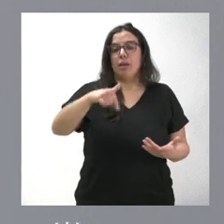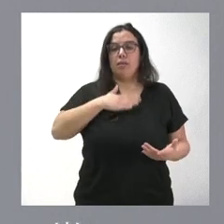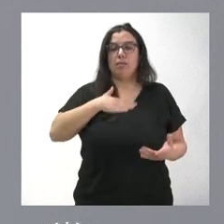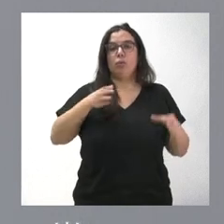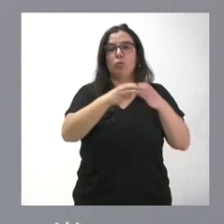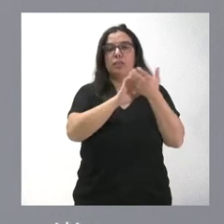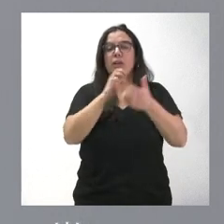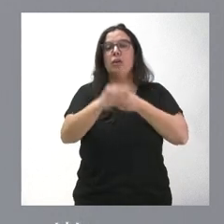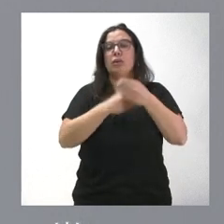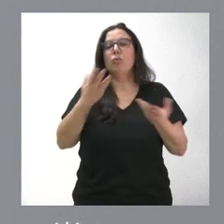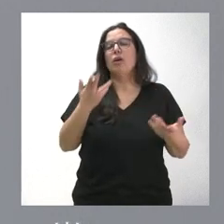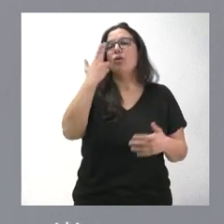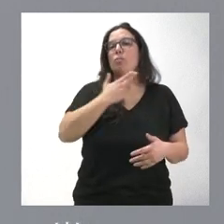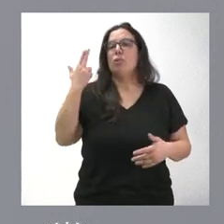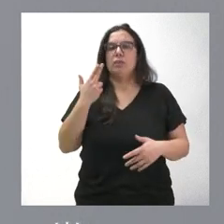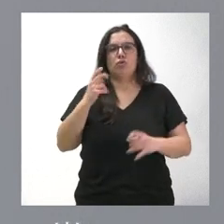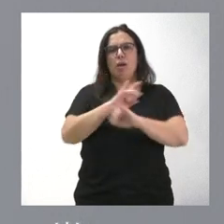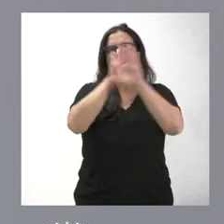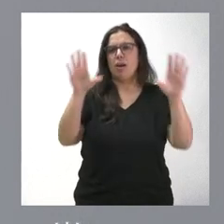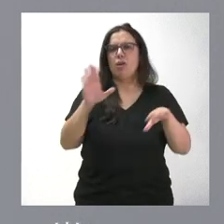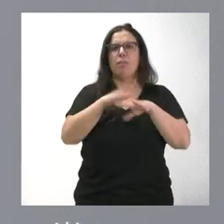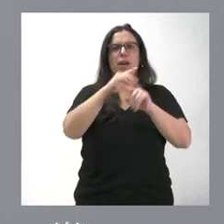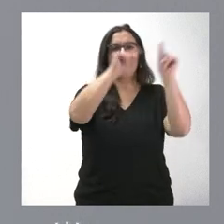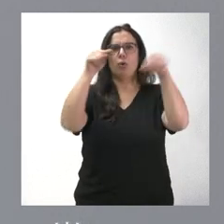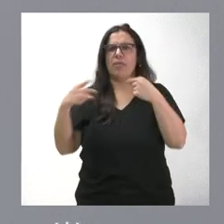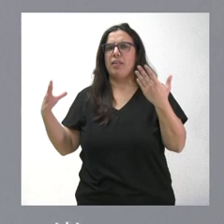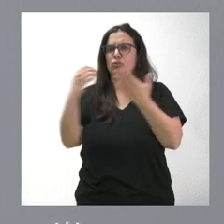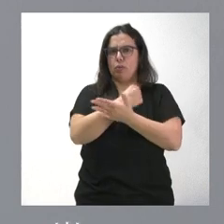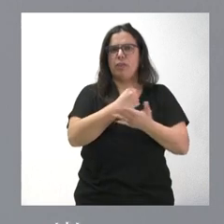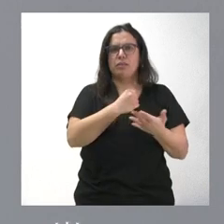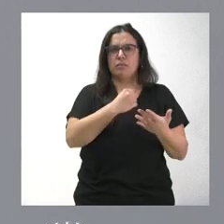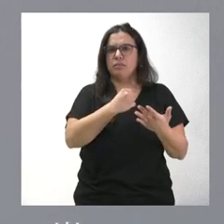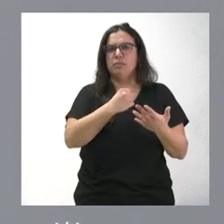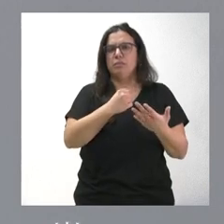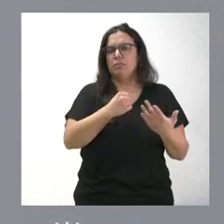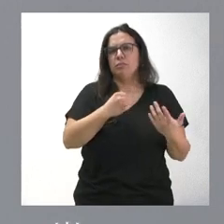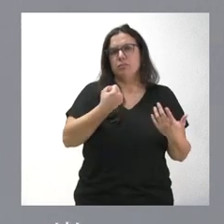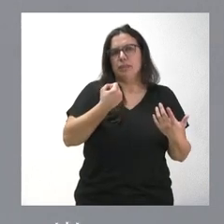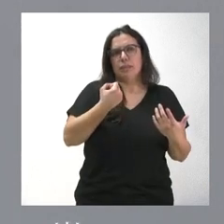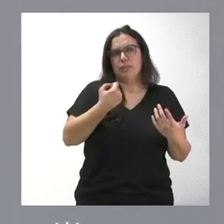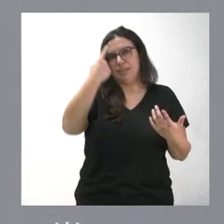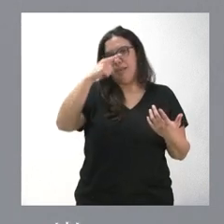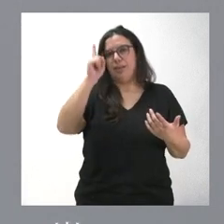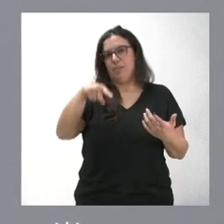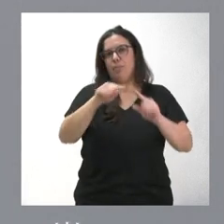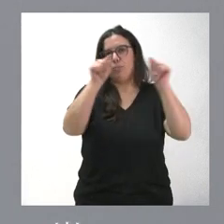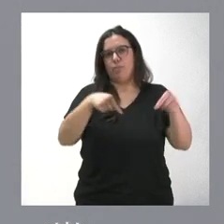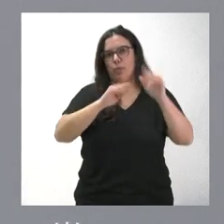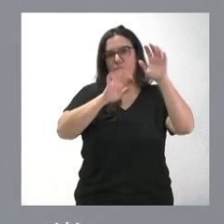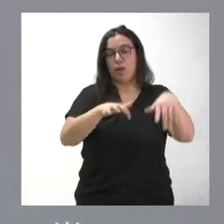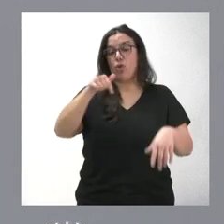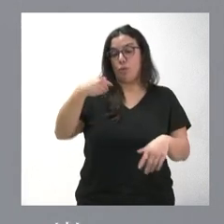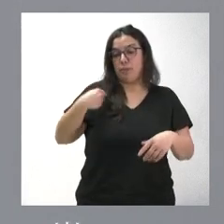Castellera, aunque tenemos un claro compromiso con todas las provincias y también lo tenemos como es conocido con la provincia de León. Hoy mismo en el Consejo de Gobierno